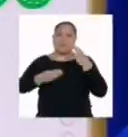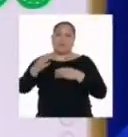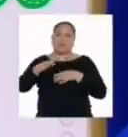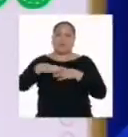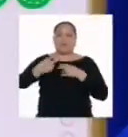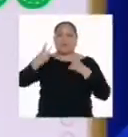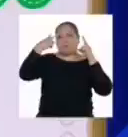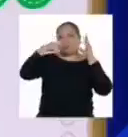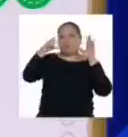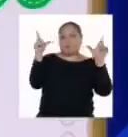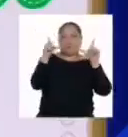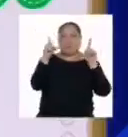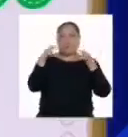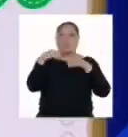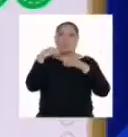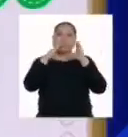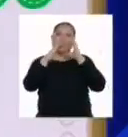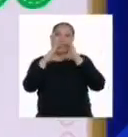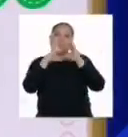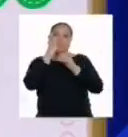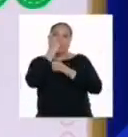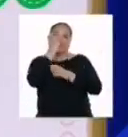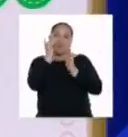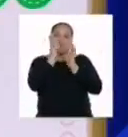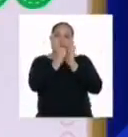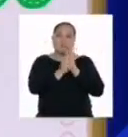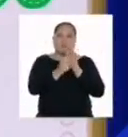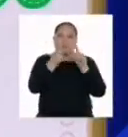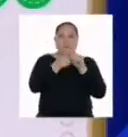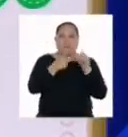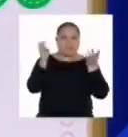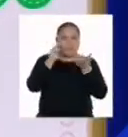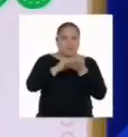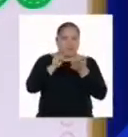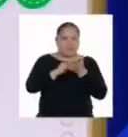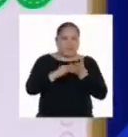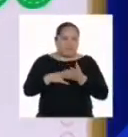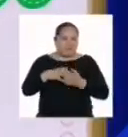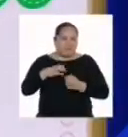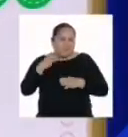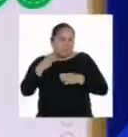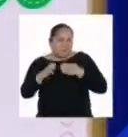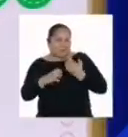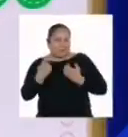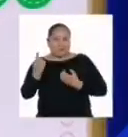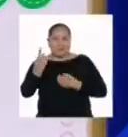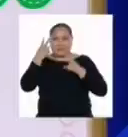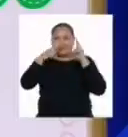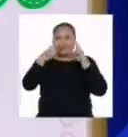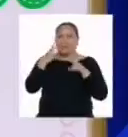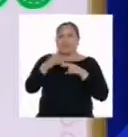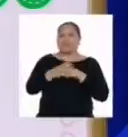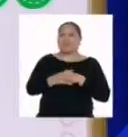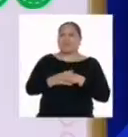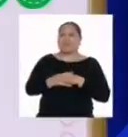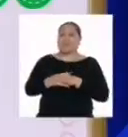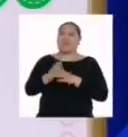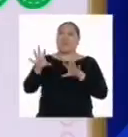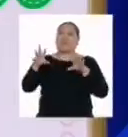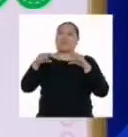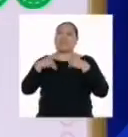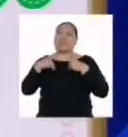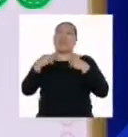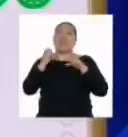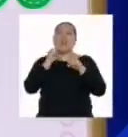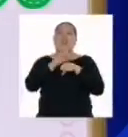vimos tele en casa y conversamos por unos minutos. Pero lo más emocionante que hice fue seguir los consejos de unos